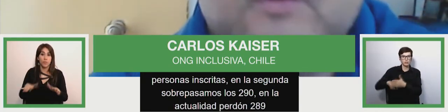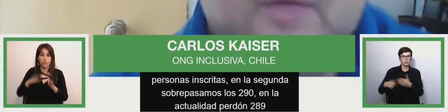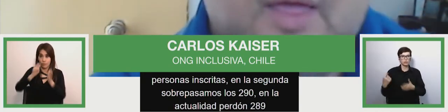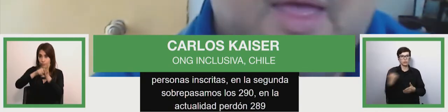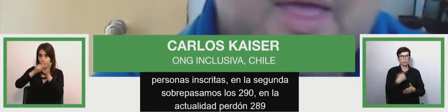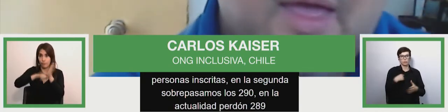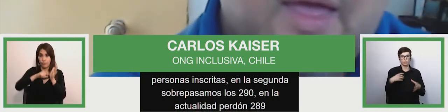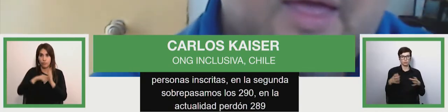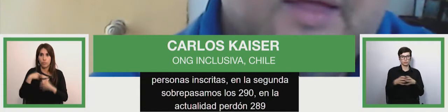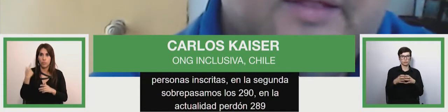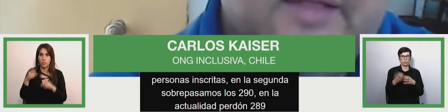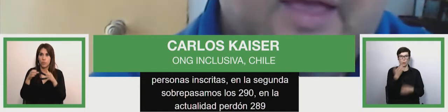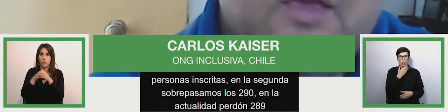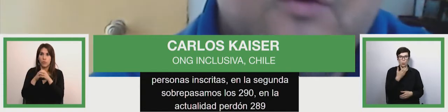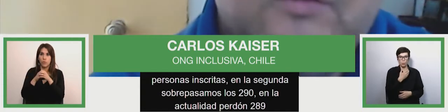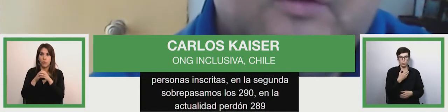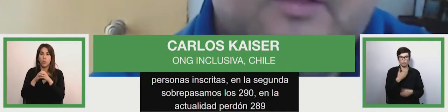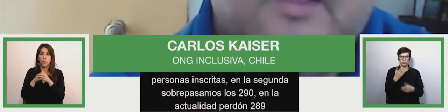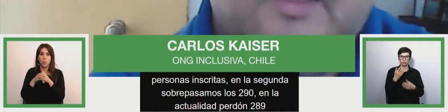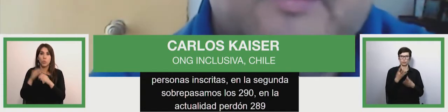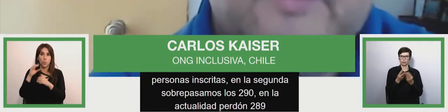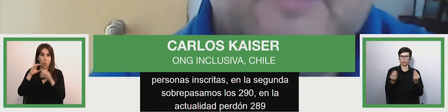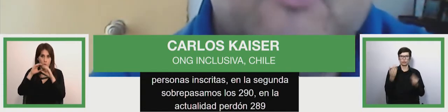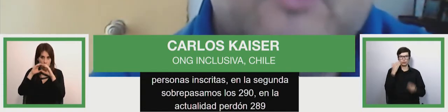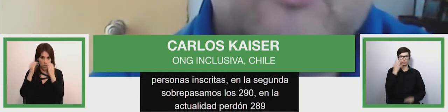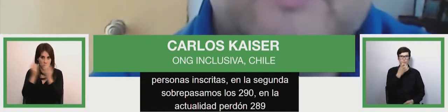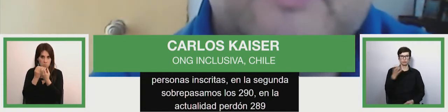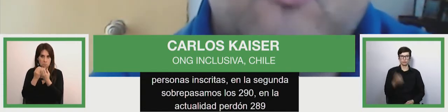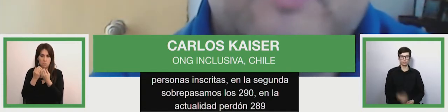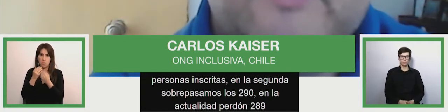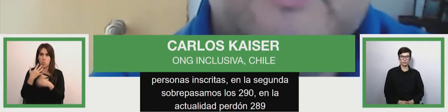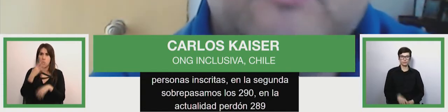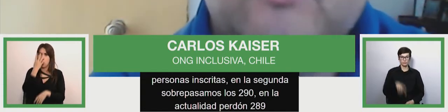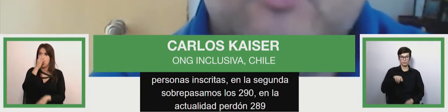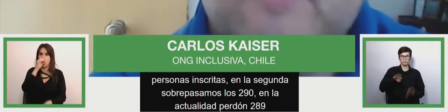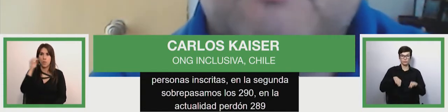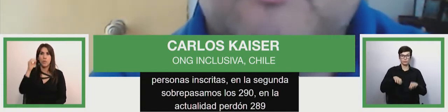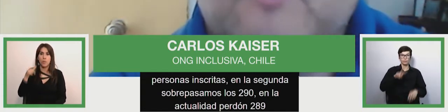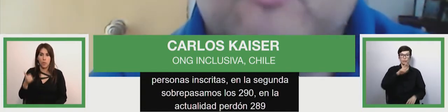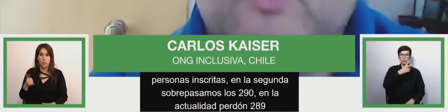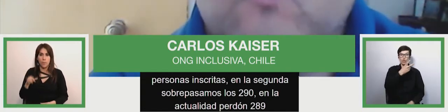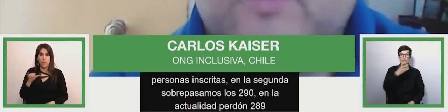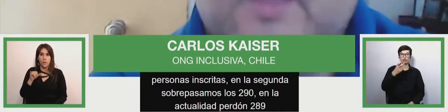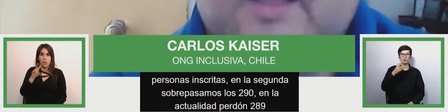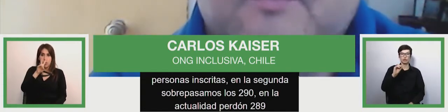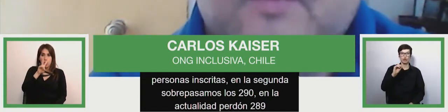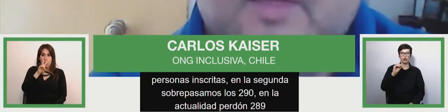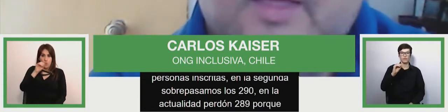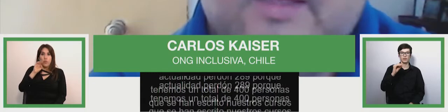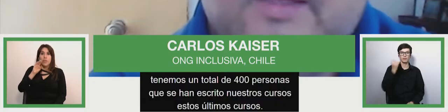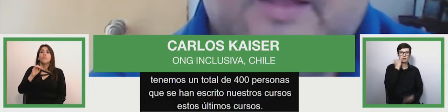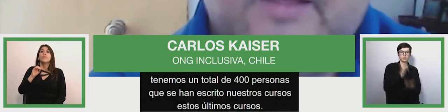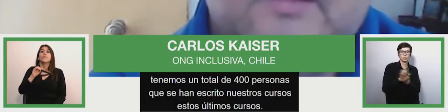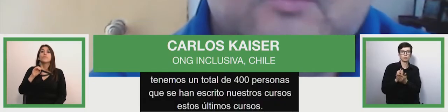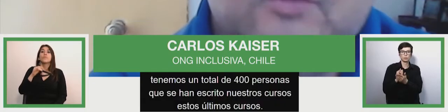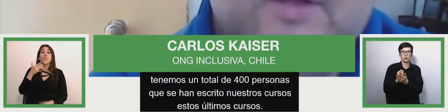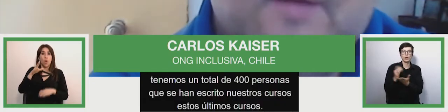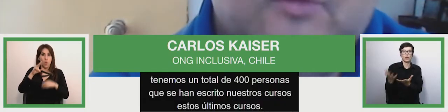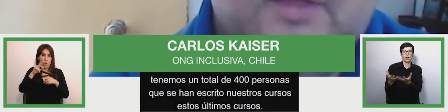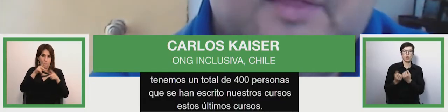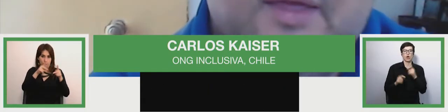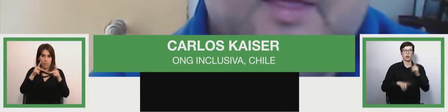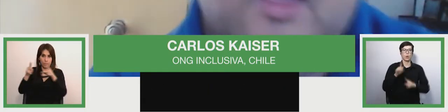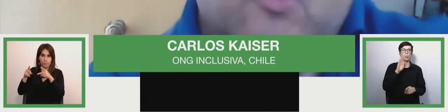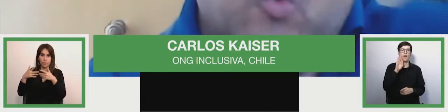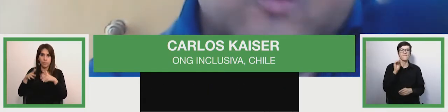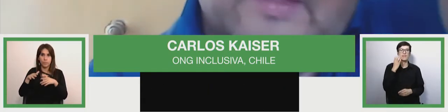cursos de ellos tenemos que 290 instituciones tomaron alguna beca y de las instituciones vamos